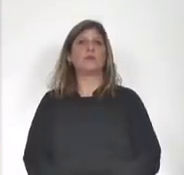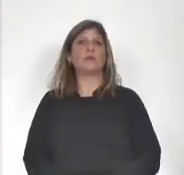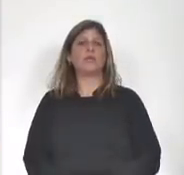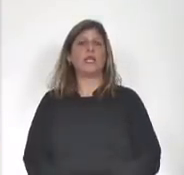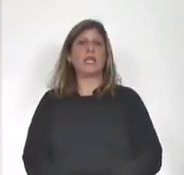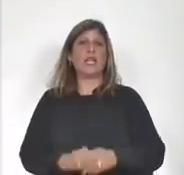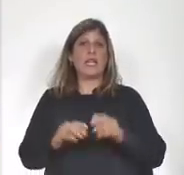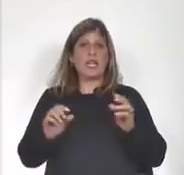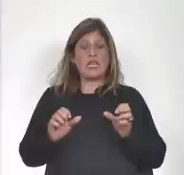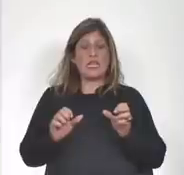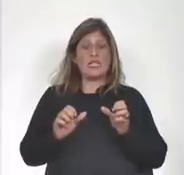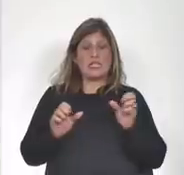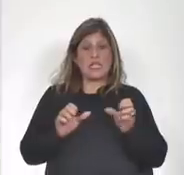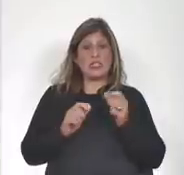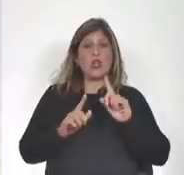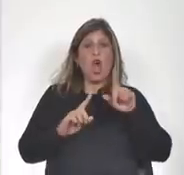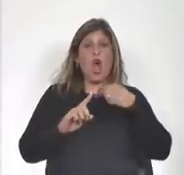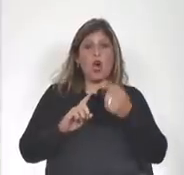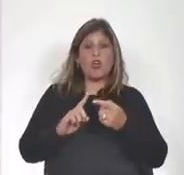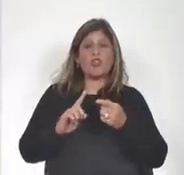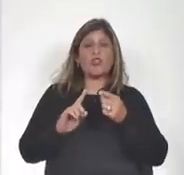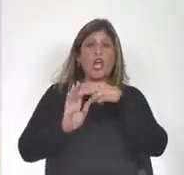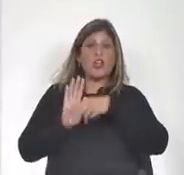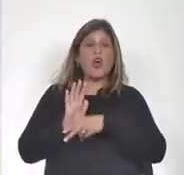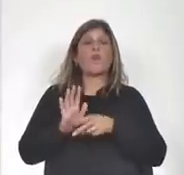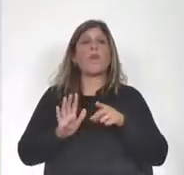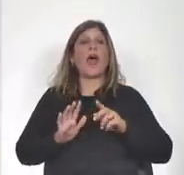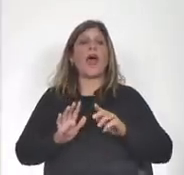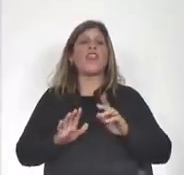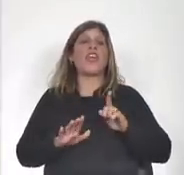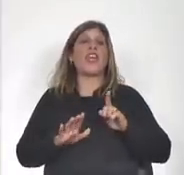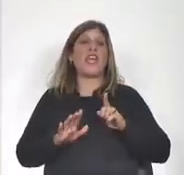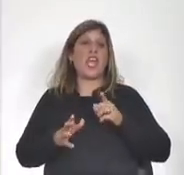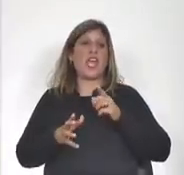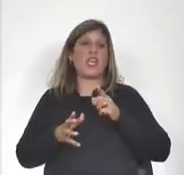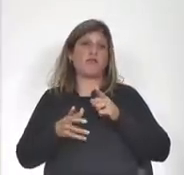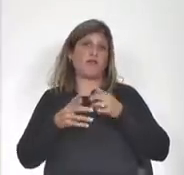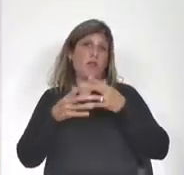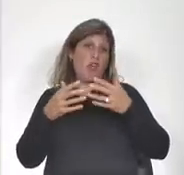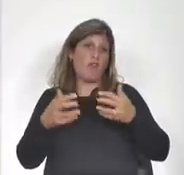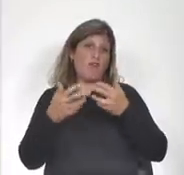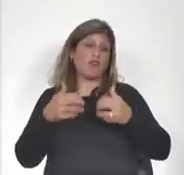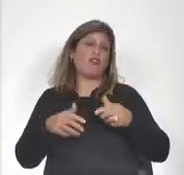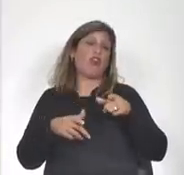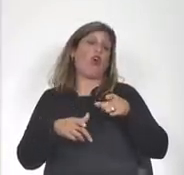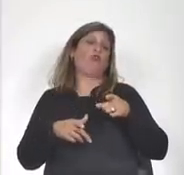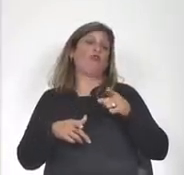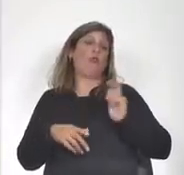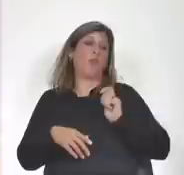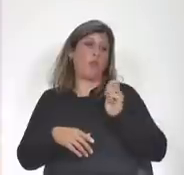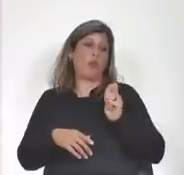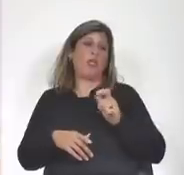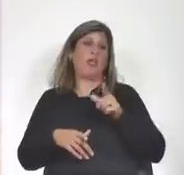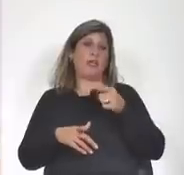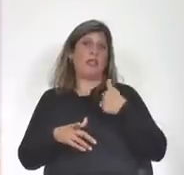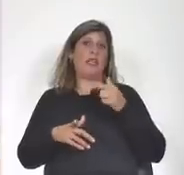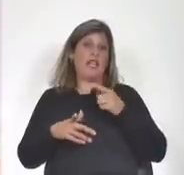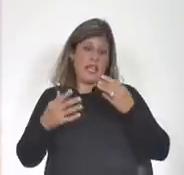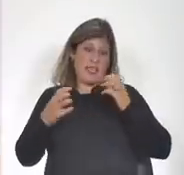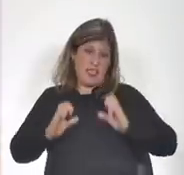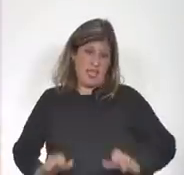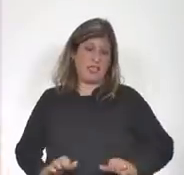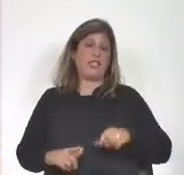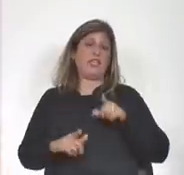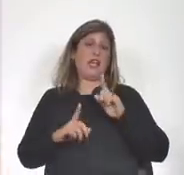se ha hecho también referencia a otras normas a normas de ética en la función pública porque quiero decir que cuando hablamos de ética y de ética en la función